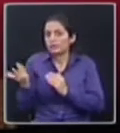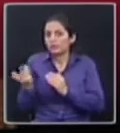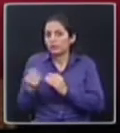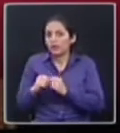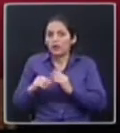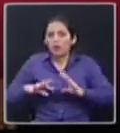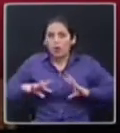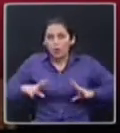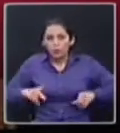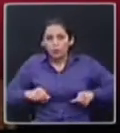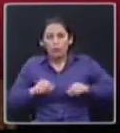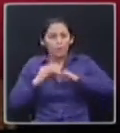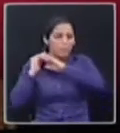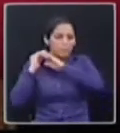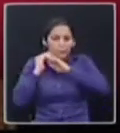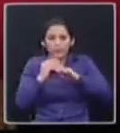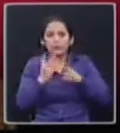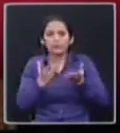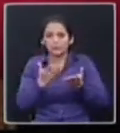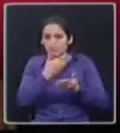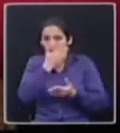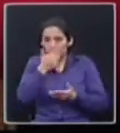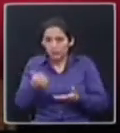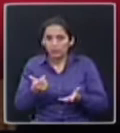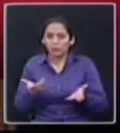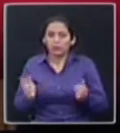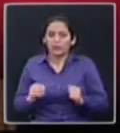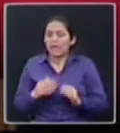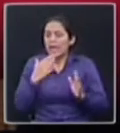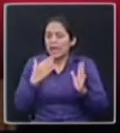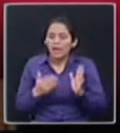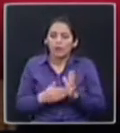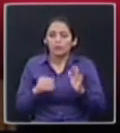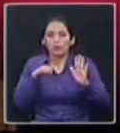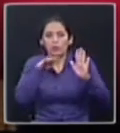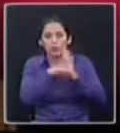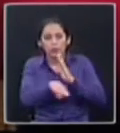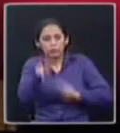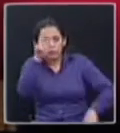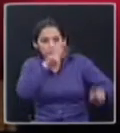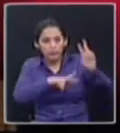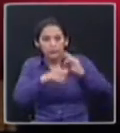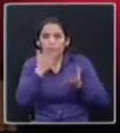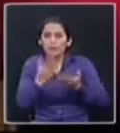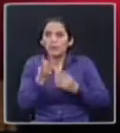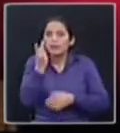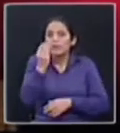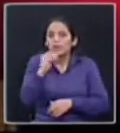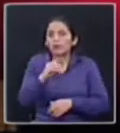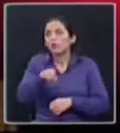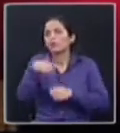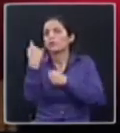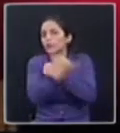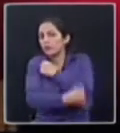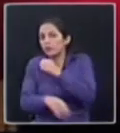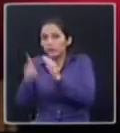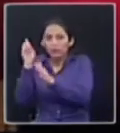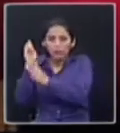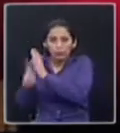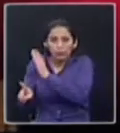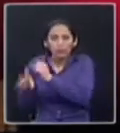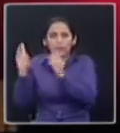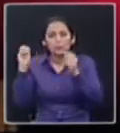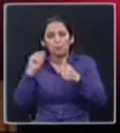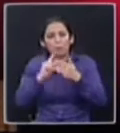regional, para poder identificar si se cuenta con cuentas bancarias en paraísos fiscales, si se tiene algún tipo de vinculación. Todo eso tiene que